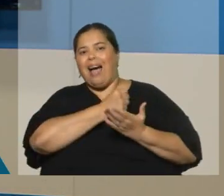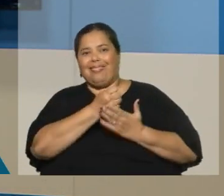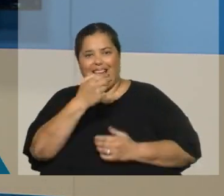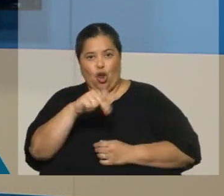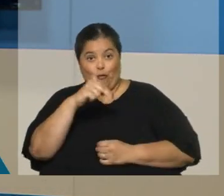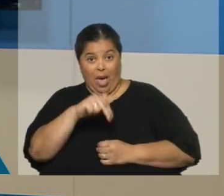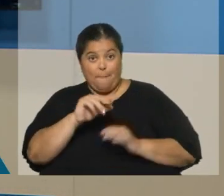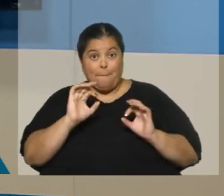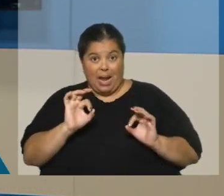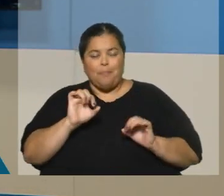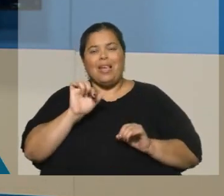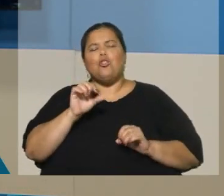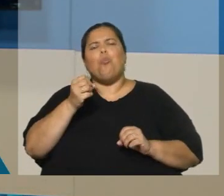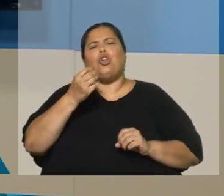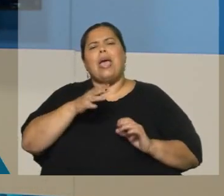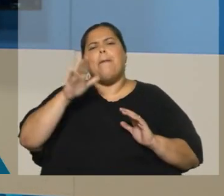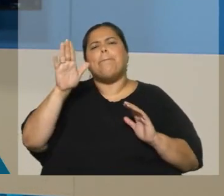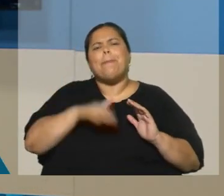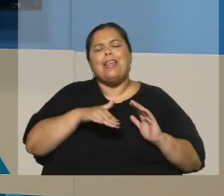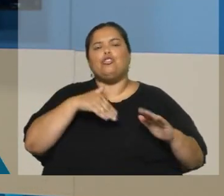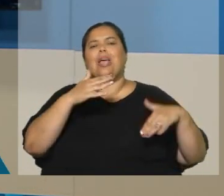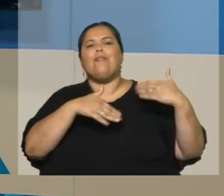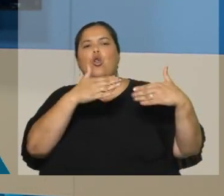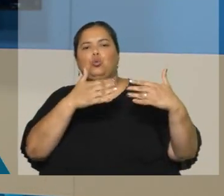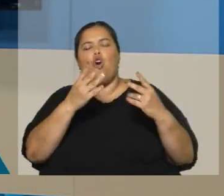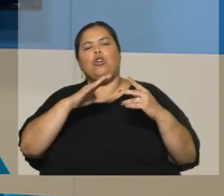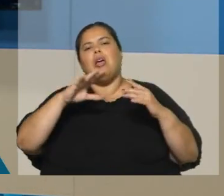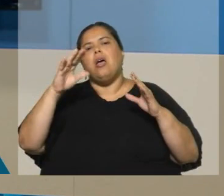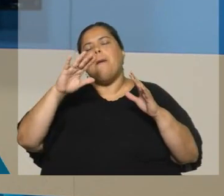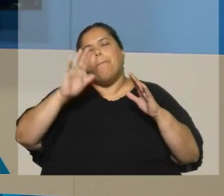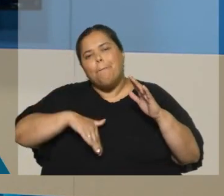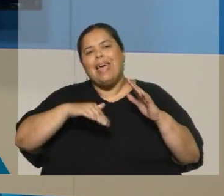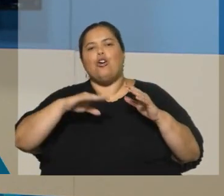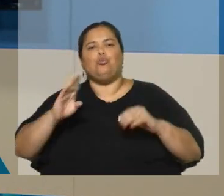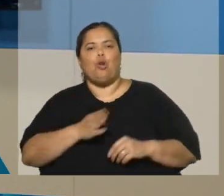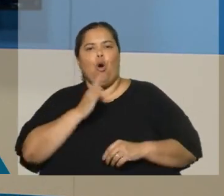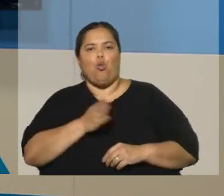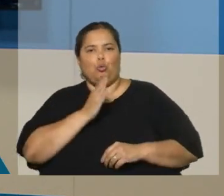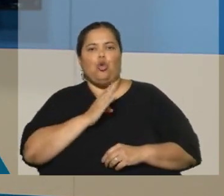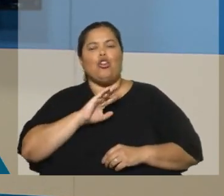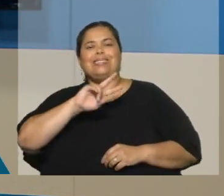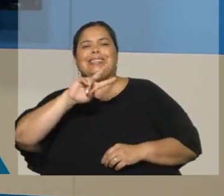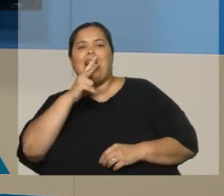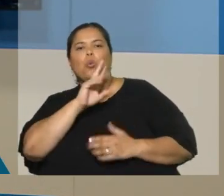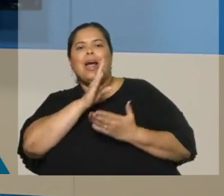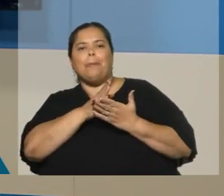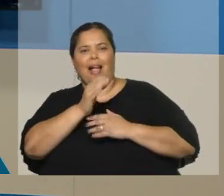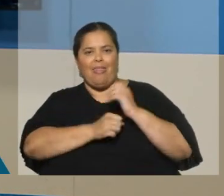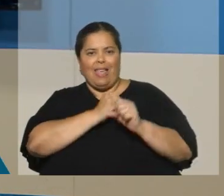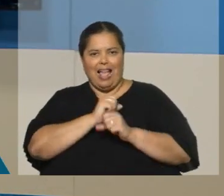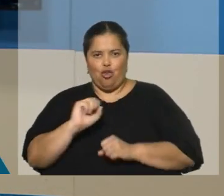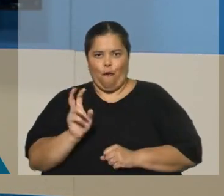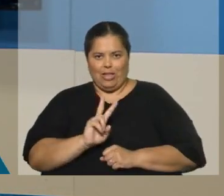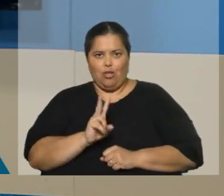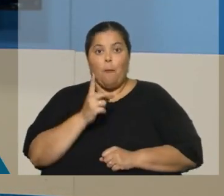a una caída, a una menor evolución de la producción industrial, sobre todo en esta segunda mitad del año. Pero empecemos por ver primero